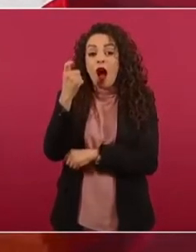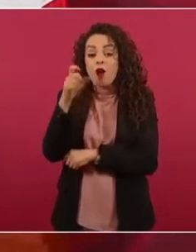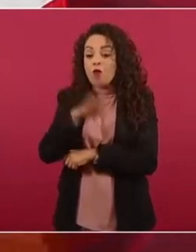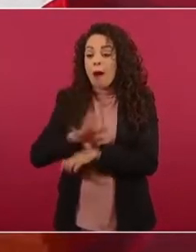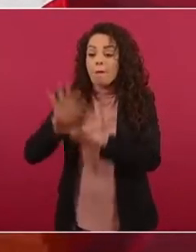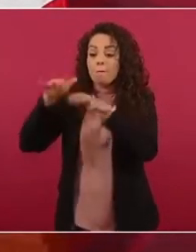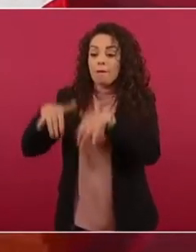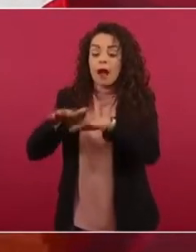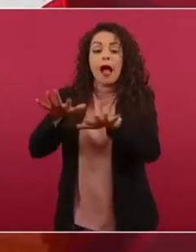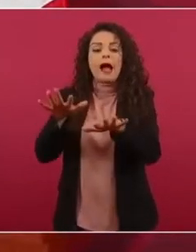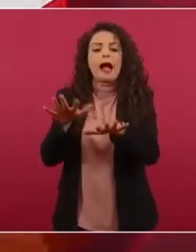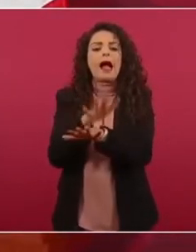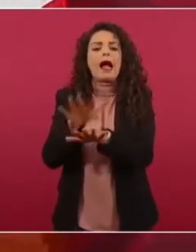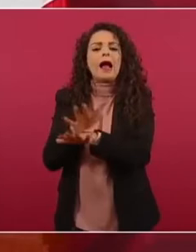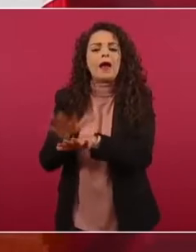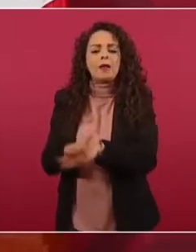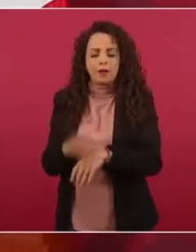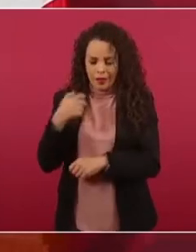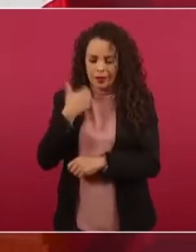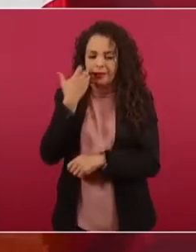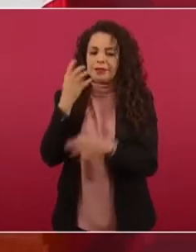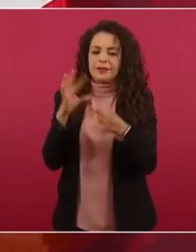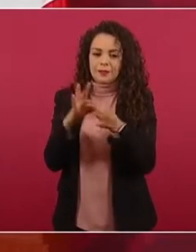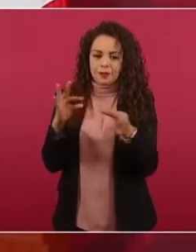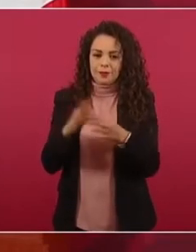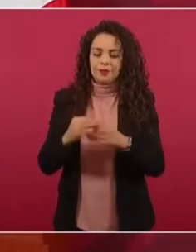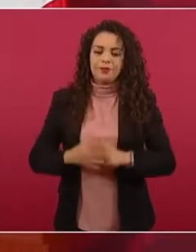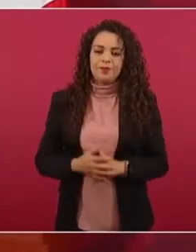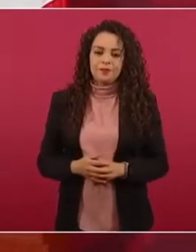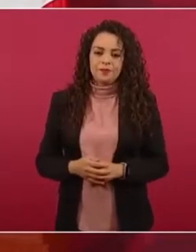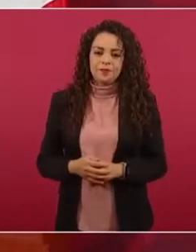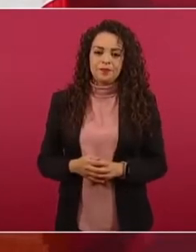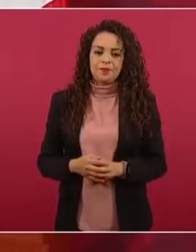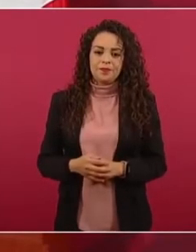de la Laguna de Bacalar?